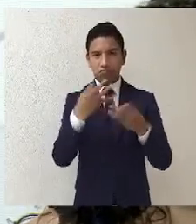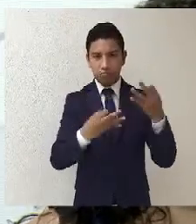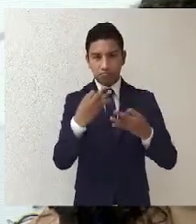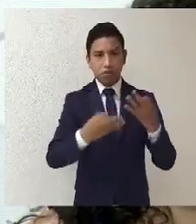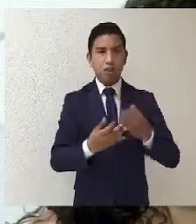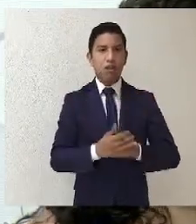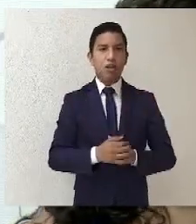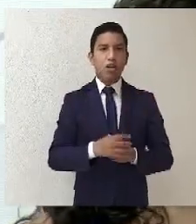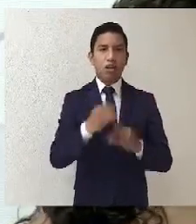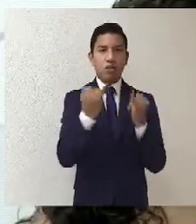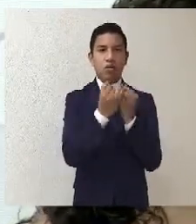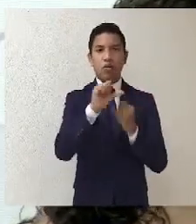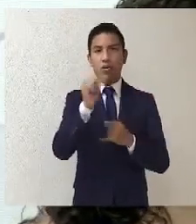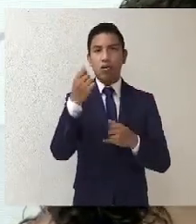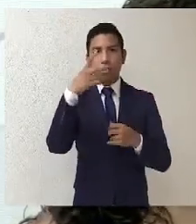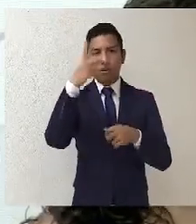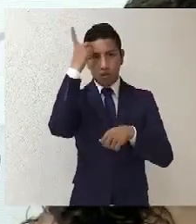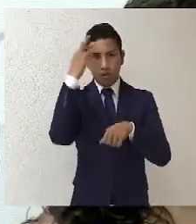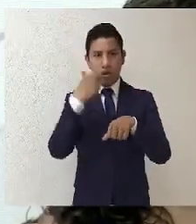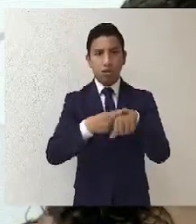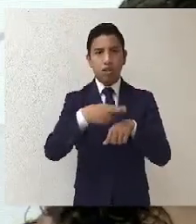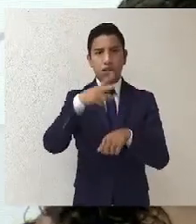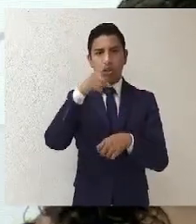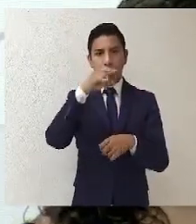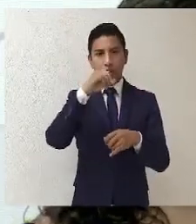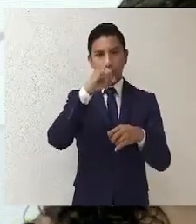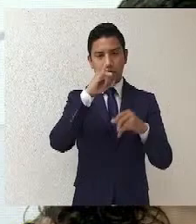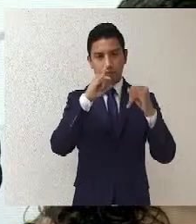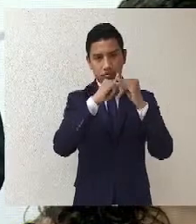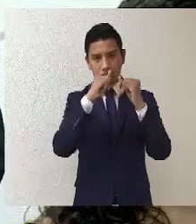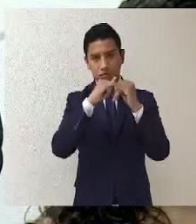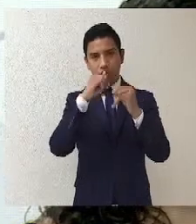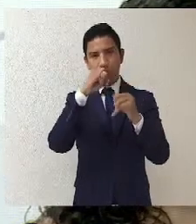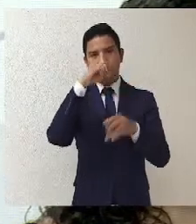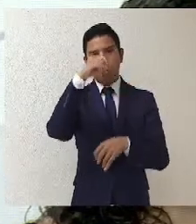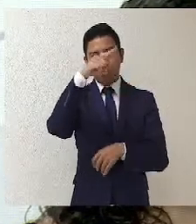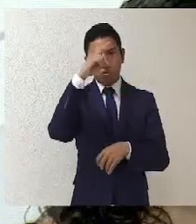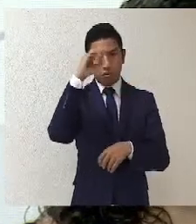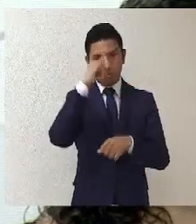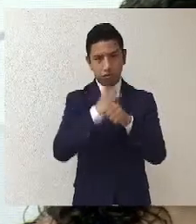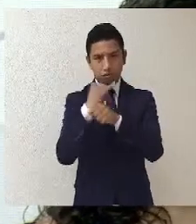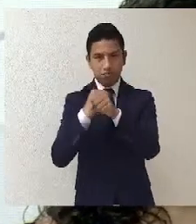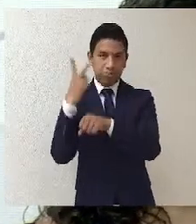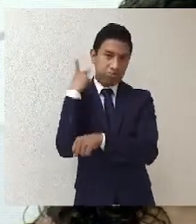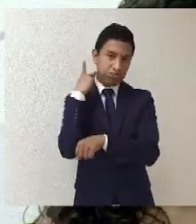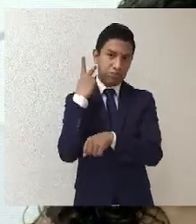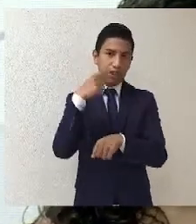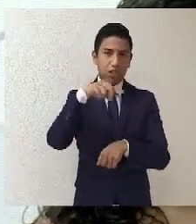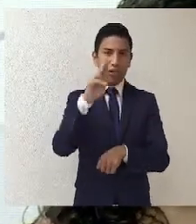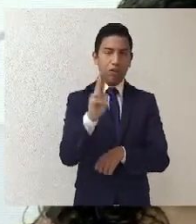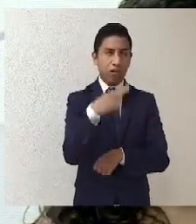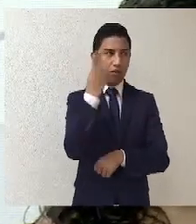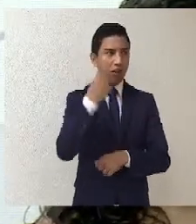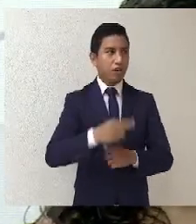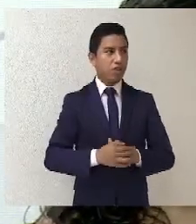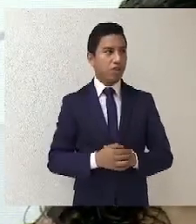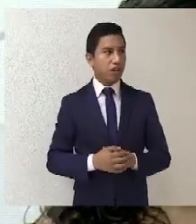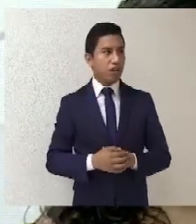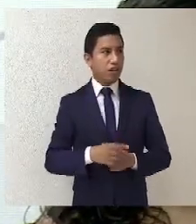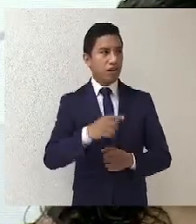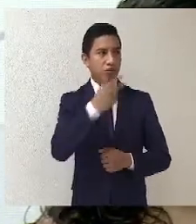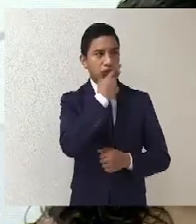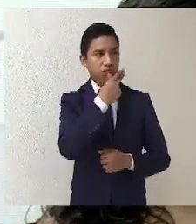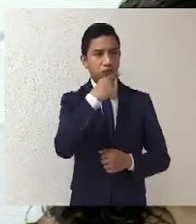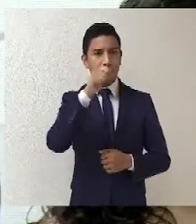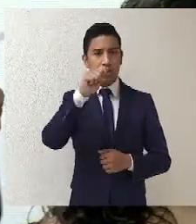Al director del Instituto de Investigaciones Jurídicas de nuestra universidad, al doctor Carlos Sergio Quiñones Tinoco.